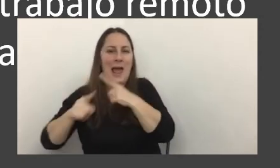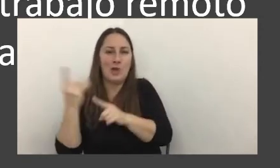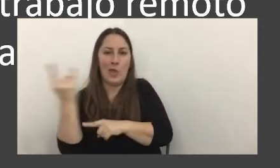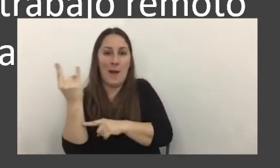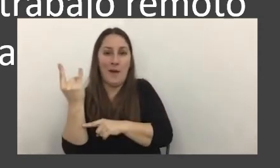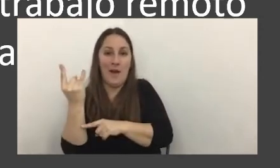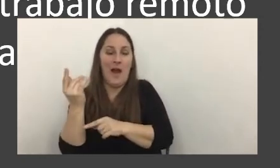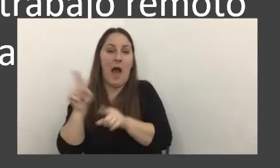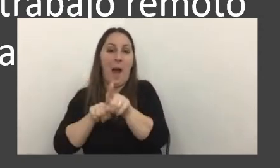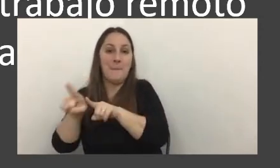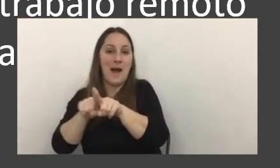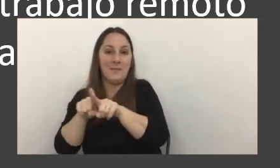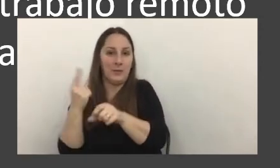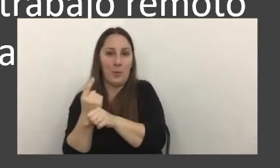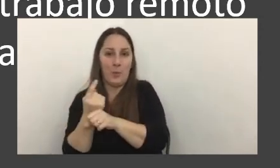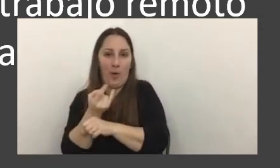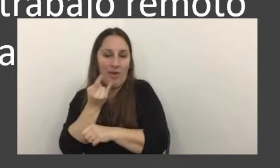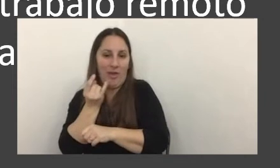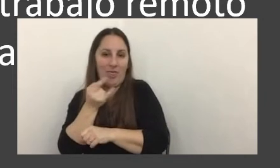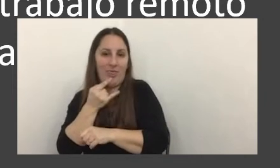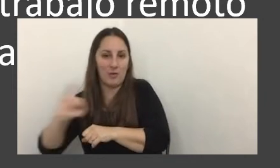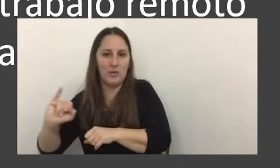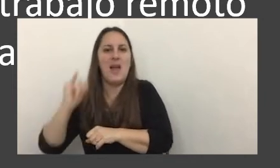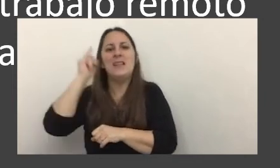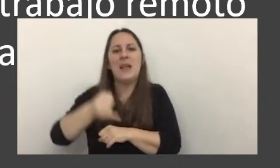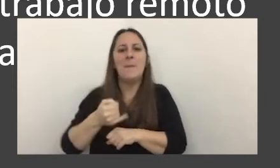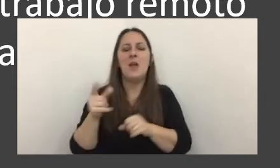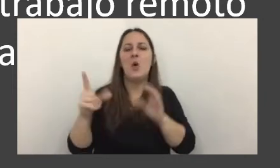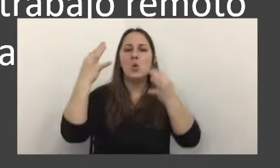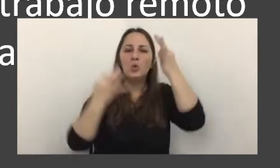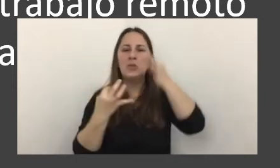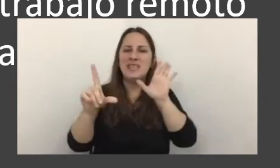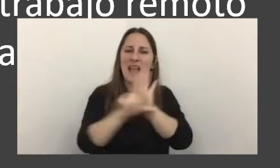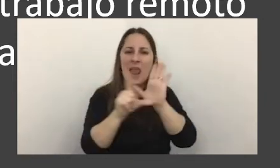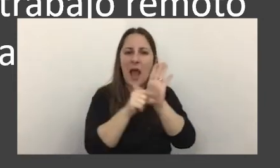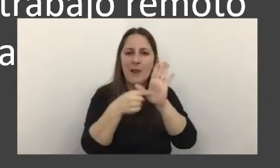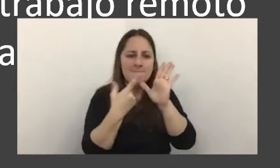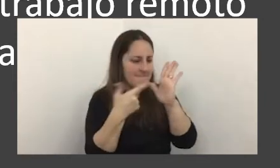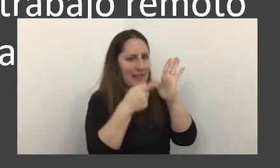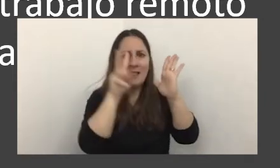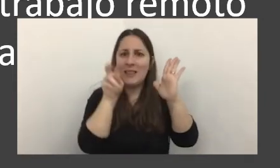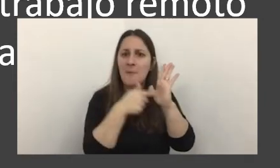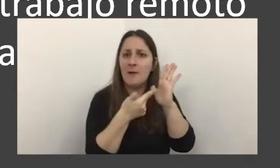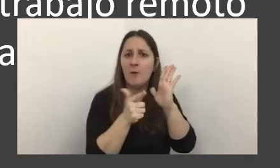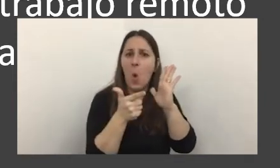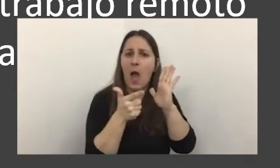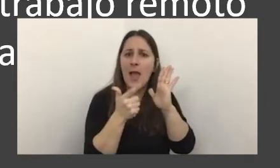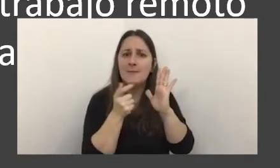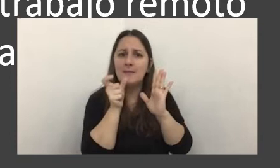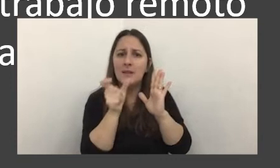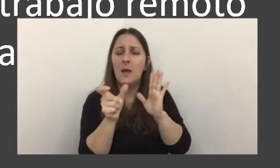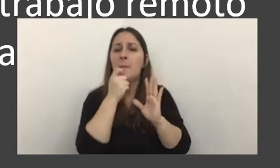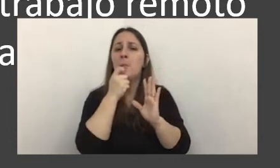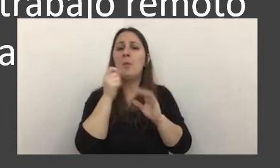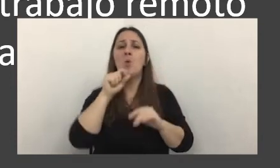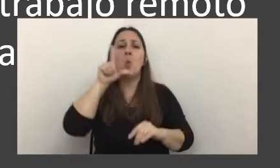existe como también dijo belén un vacío legal muy relevante que tiene que ver con que en muchas ocasiones cuando secuestran una